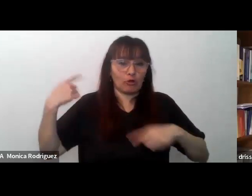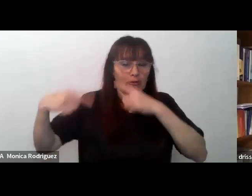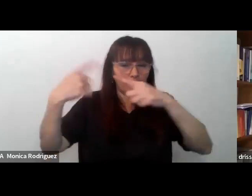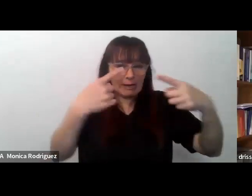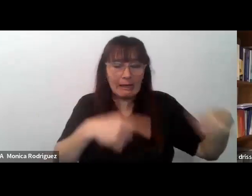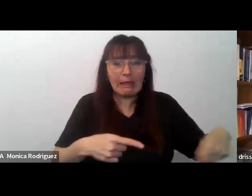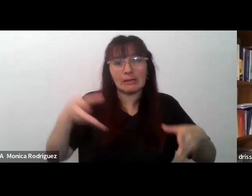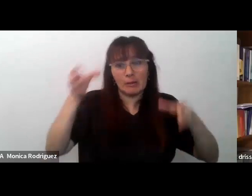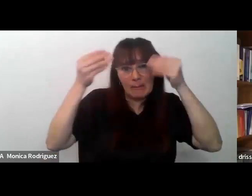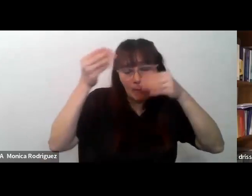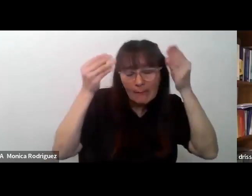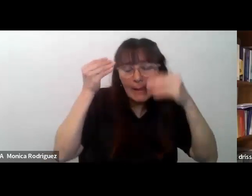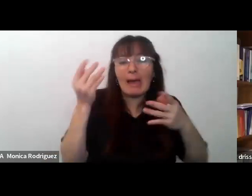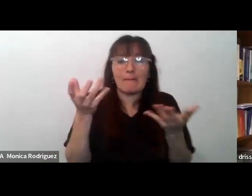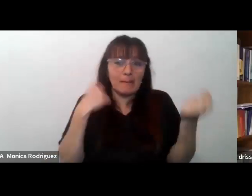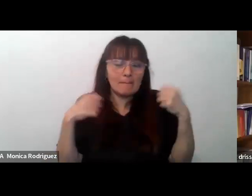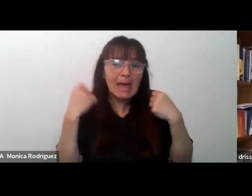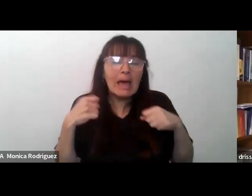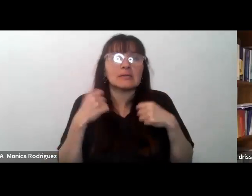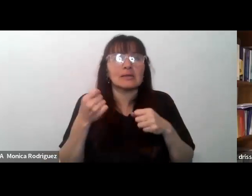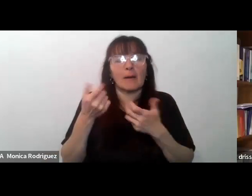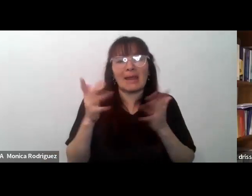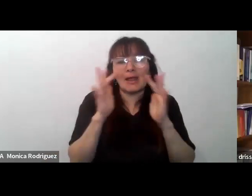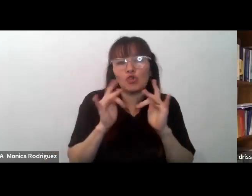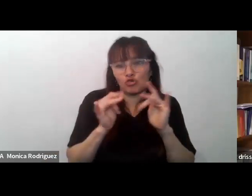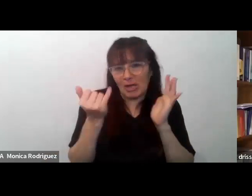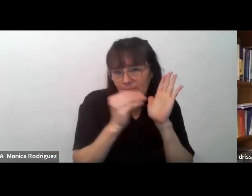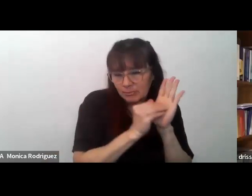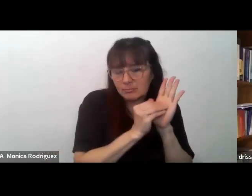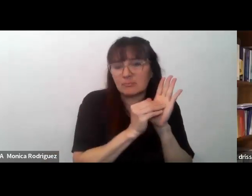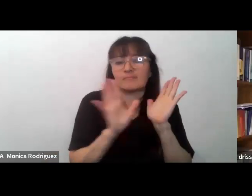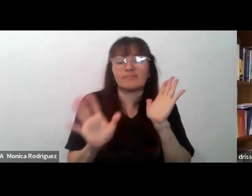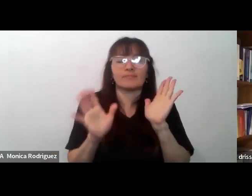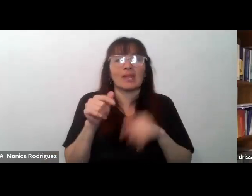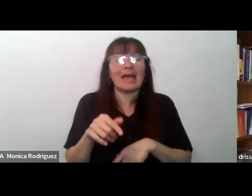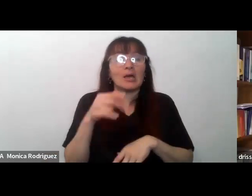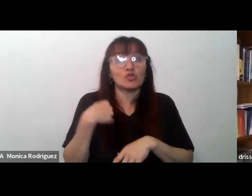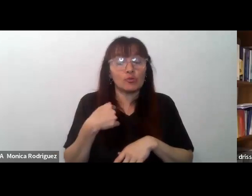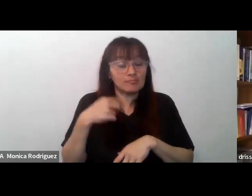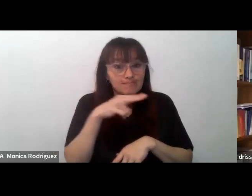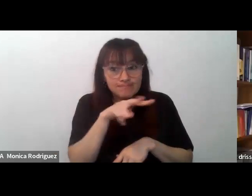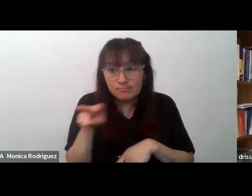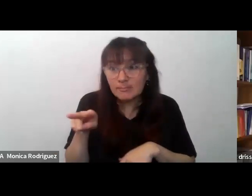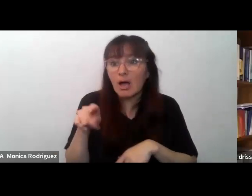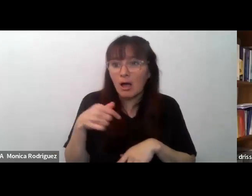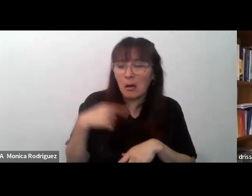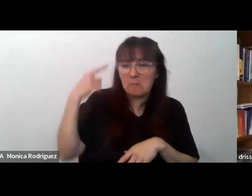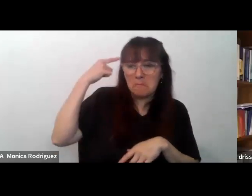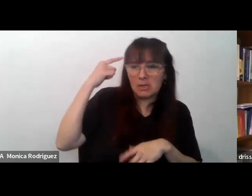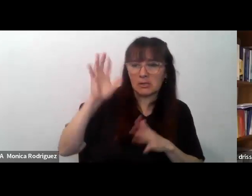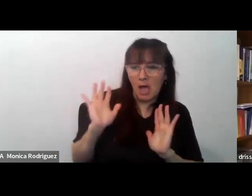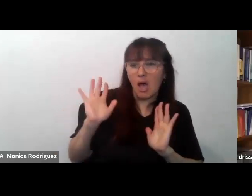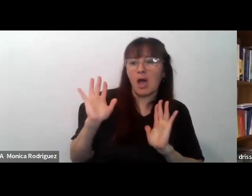que poner en práctica y utilizar para ser evaluados y a partir de esta observación yo dije voy a